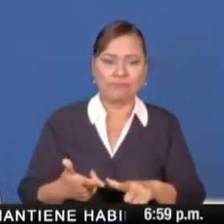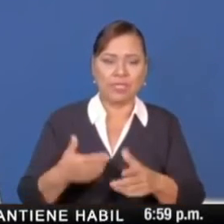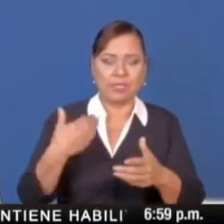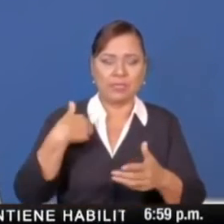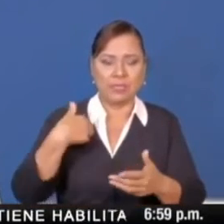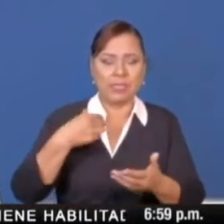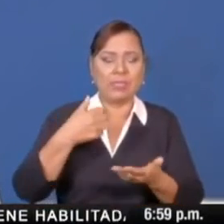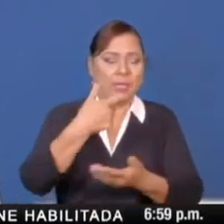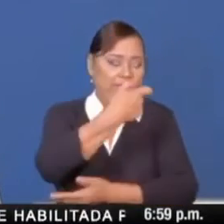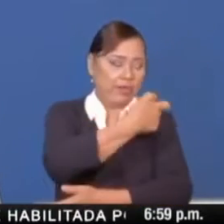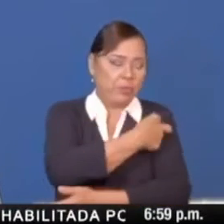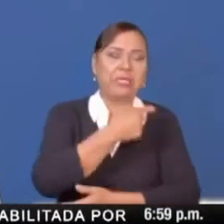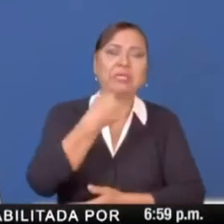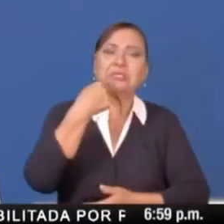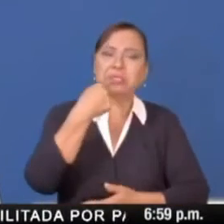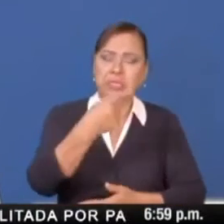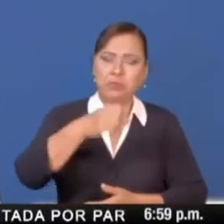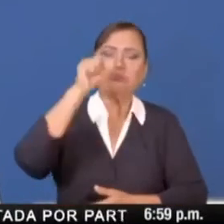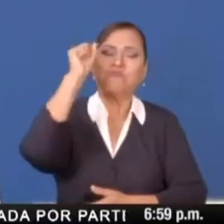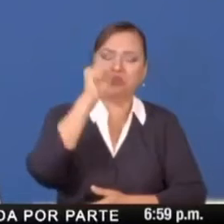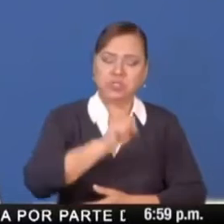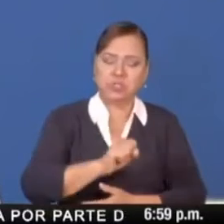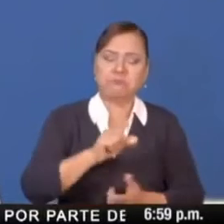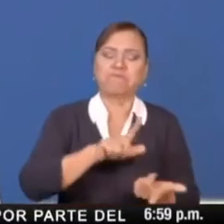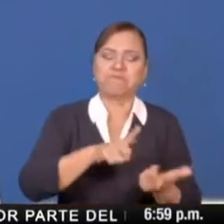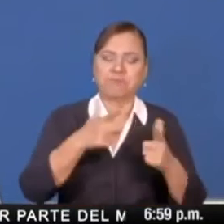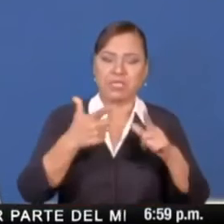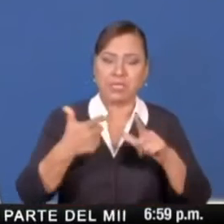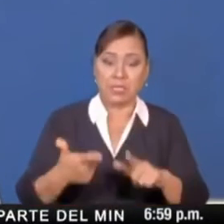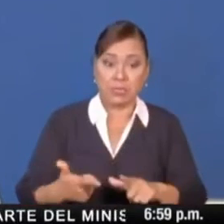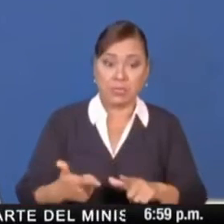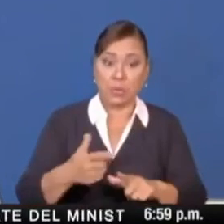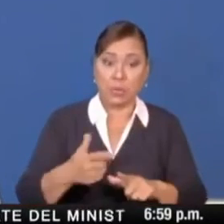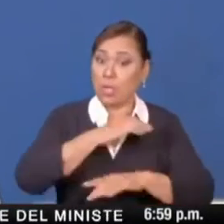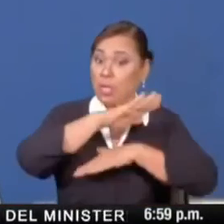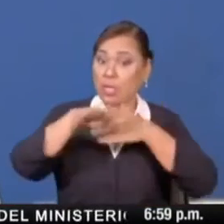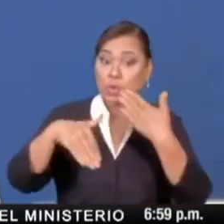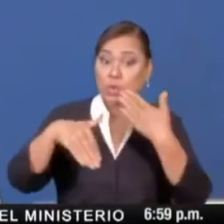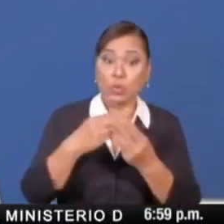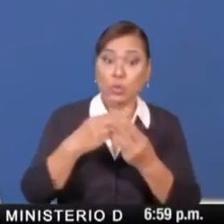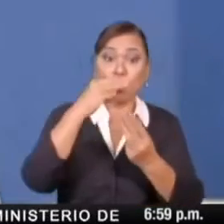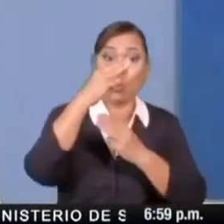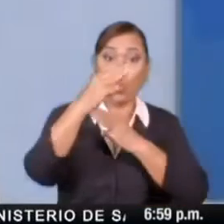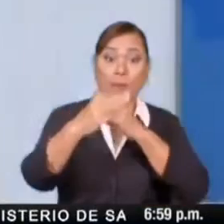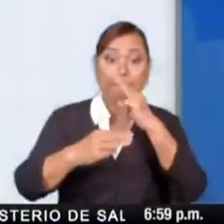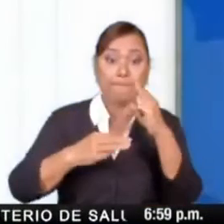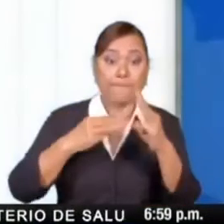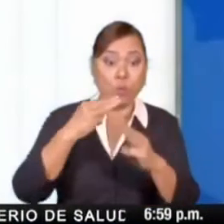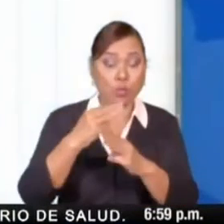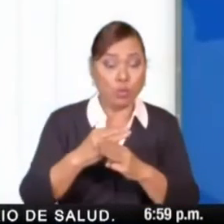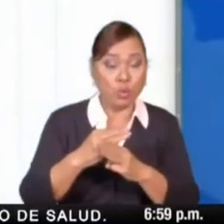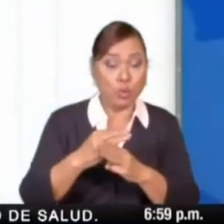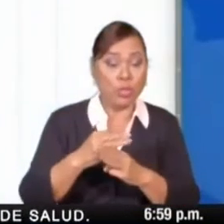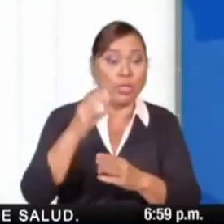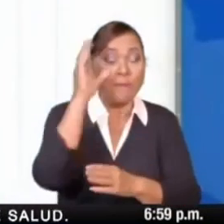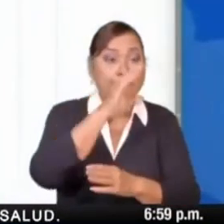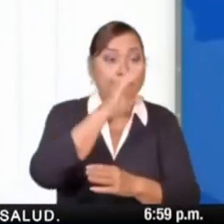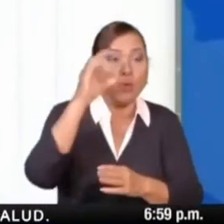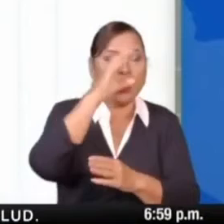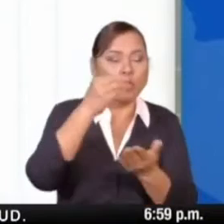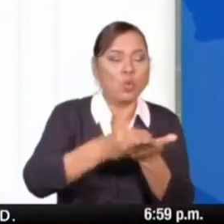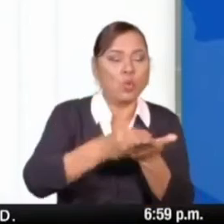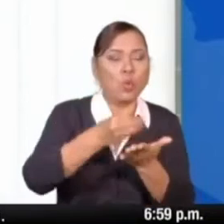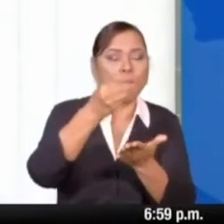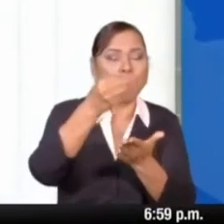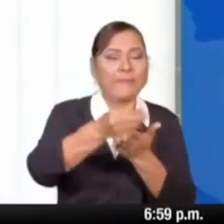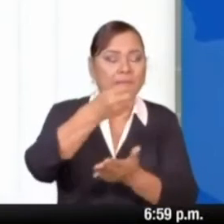estamos listos. Ante la demanda en todo el mundo por la adquisición de la vacuna contra el coronavirus,